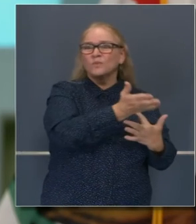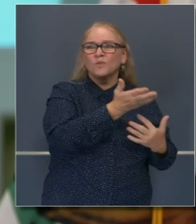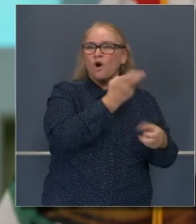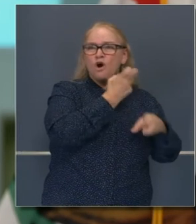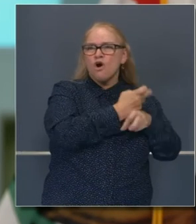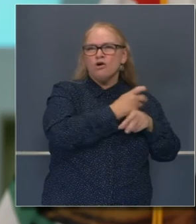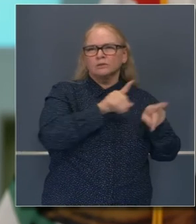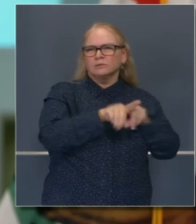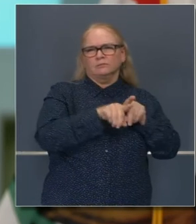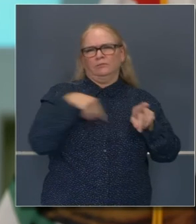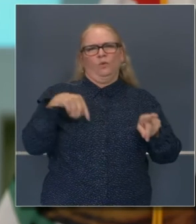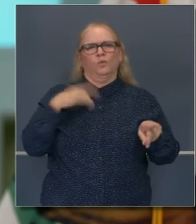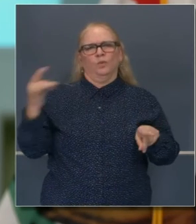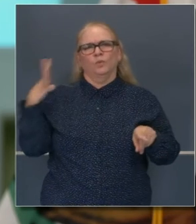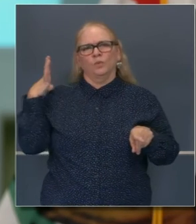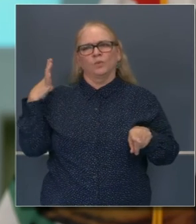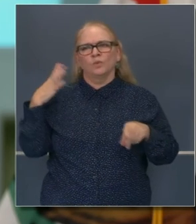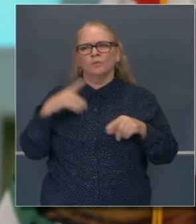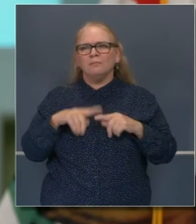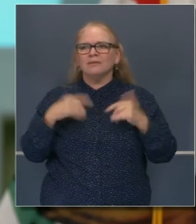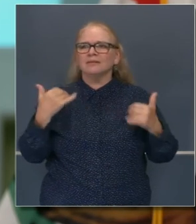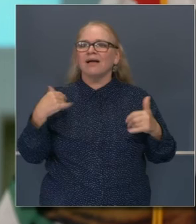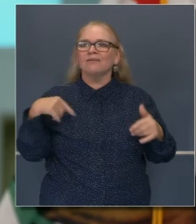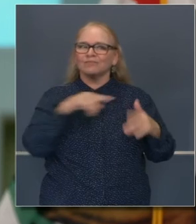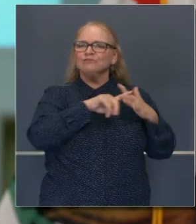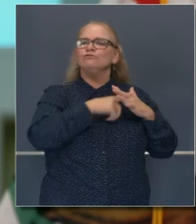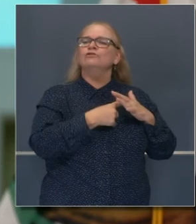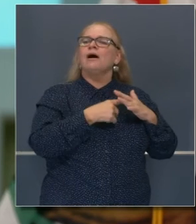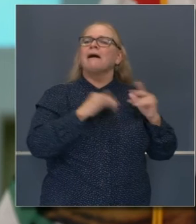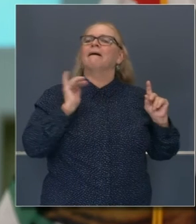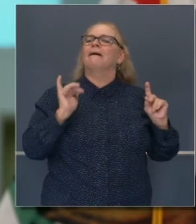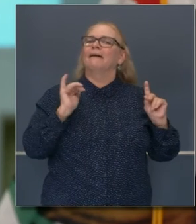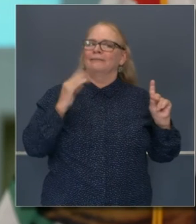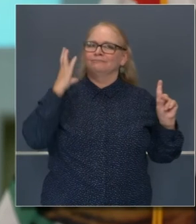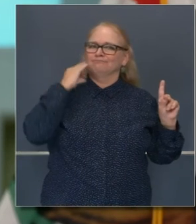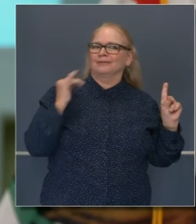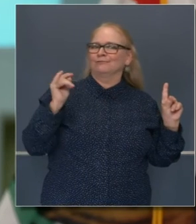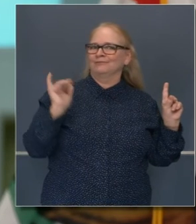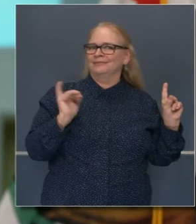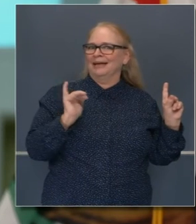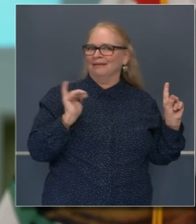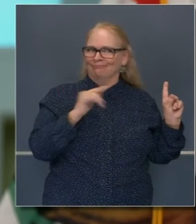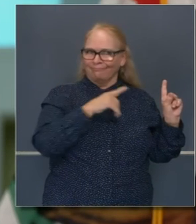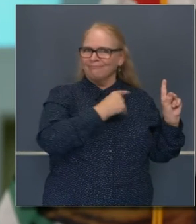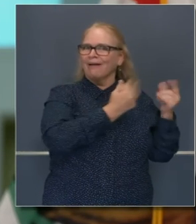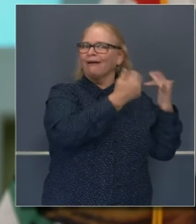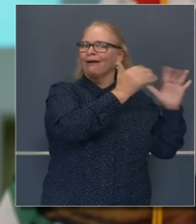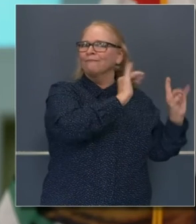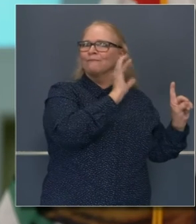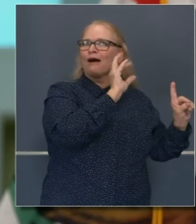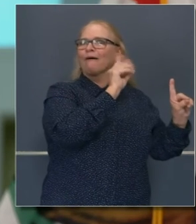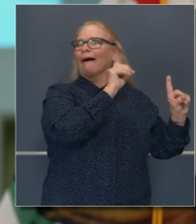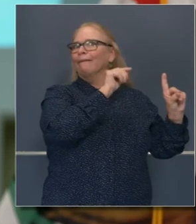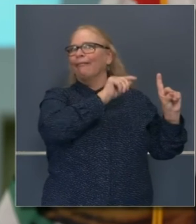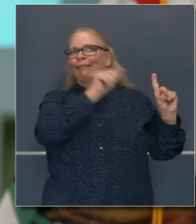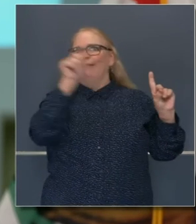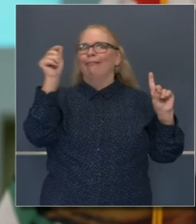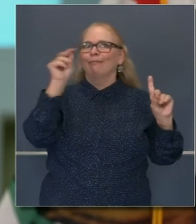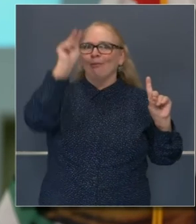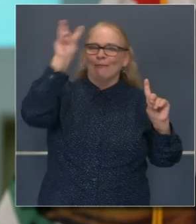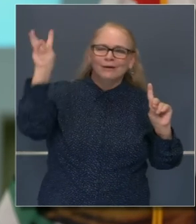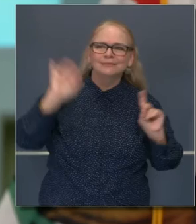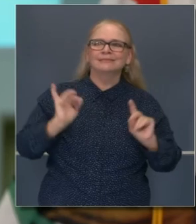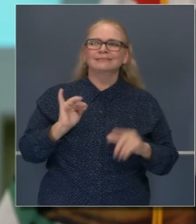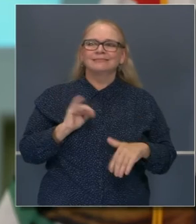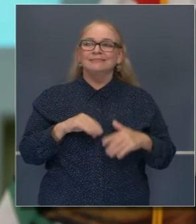sobreponernos a la pandemia. Las consecuencias económicas también nos han causado traspiés y hemos estado sobreponiéndonos